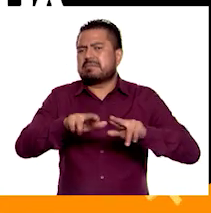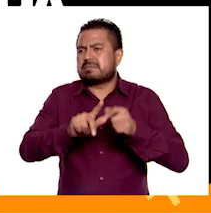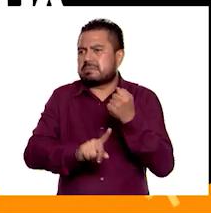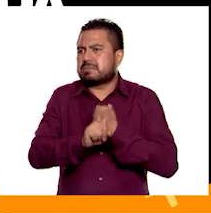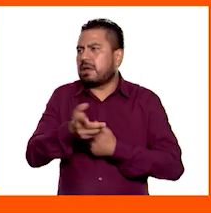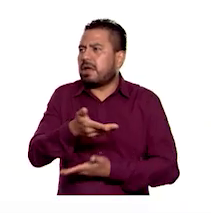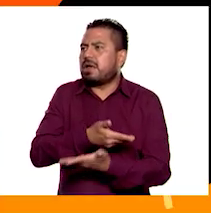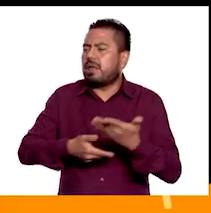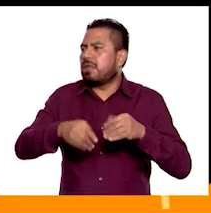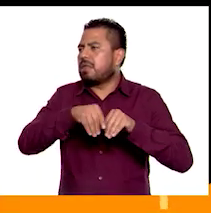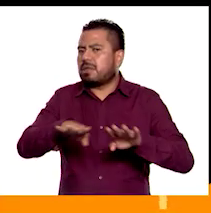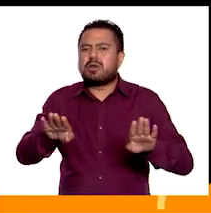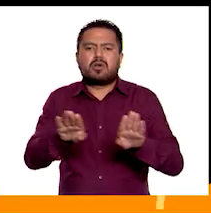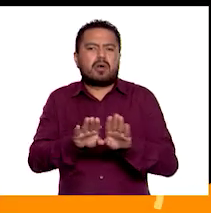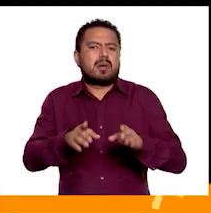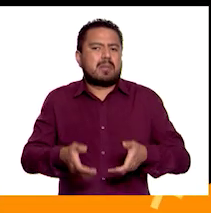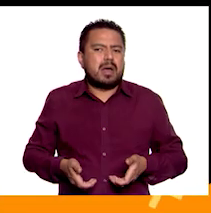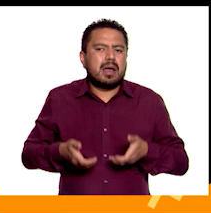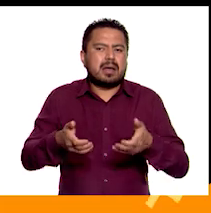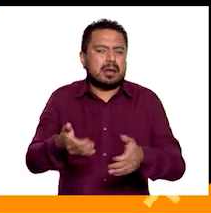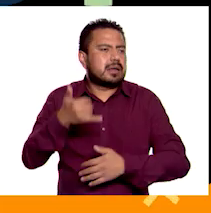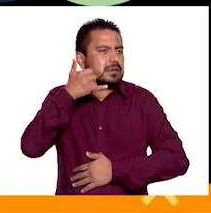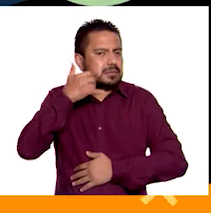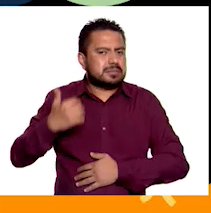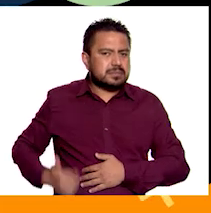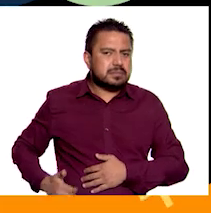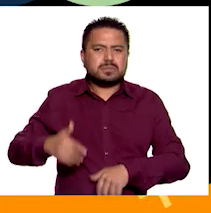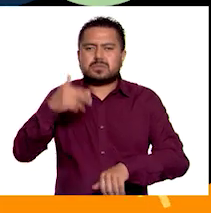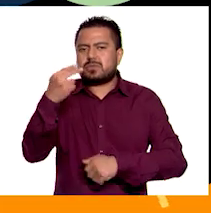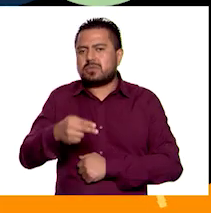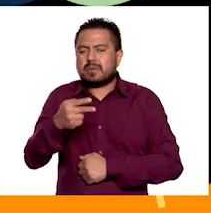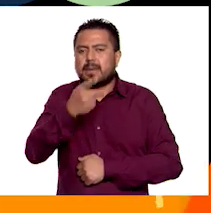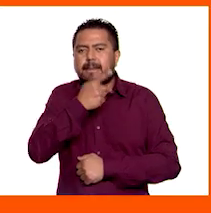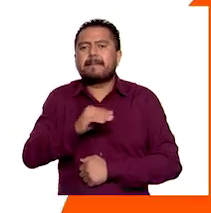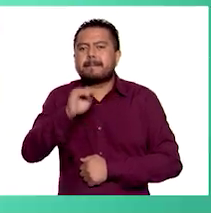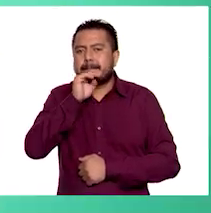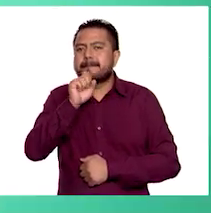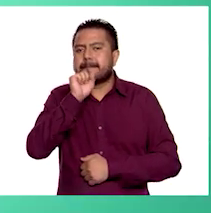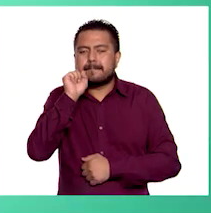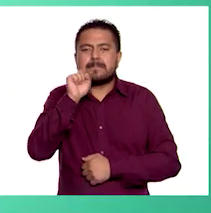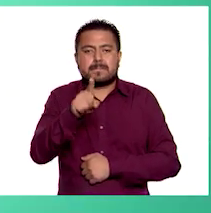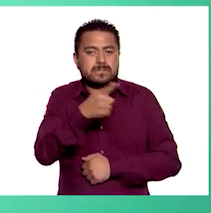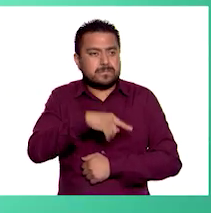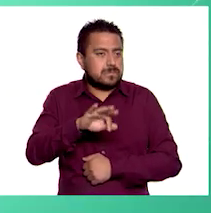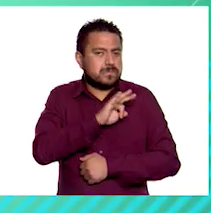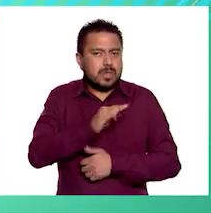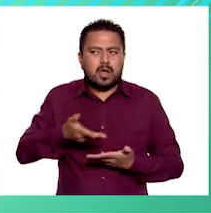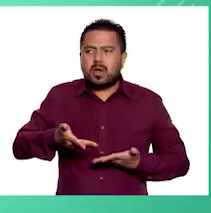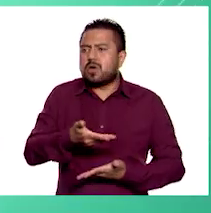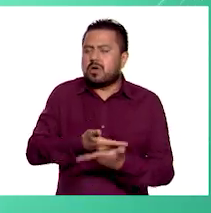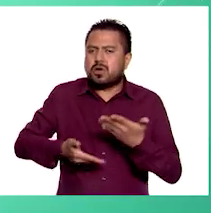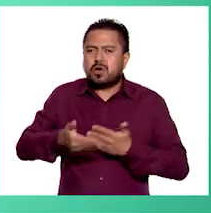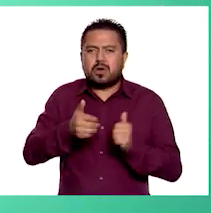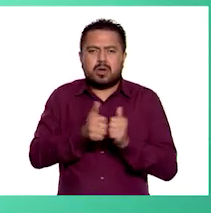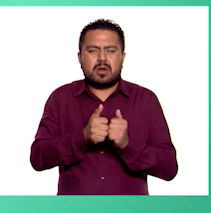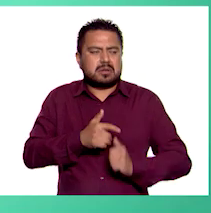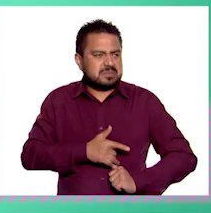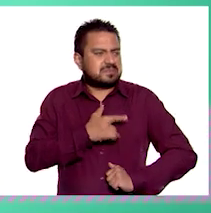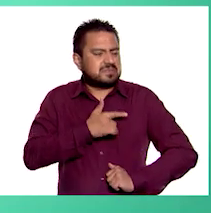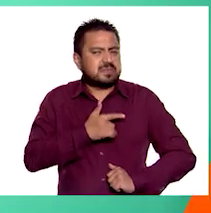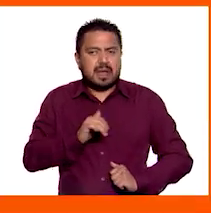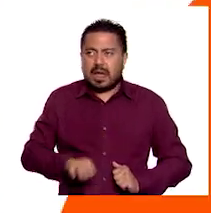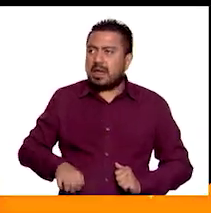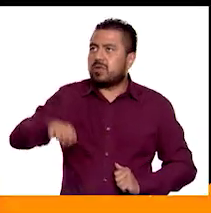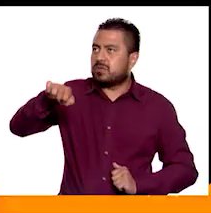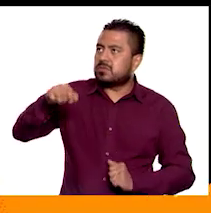compartirla, como su dirección, teléfono o el nombre de sus padres. Y podremos compartirla con el consentimiento de